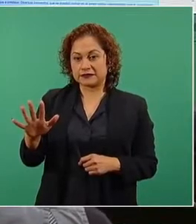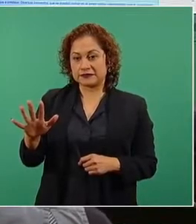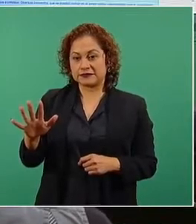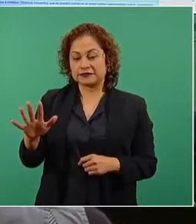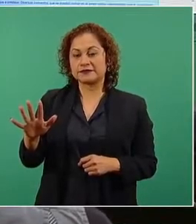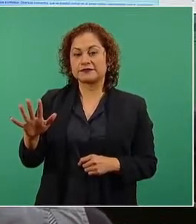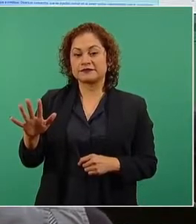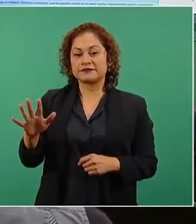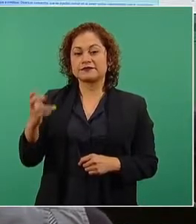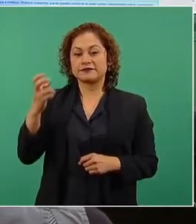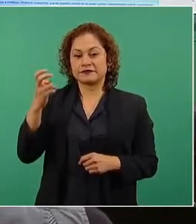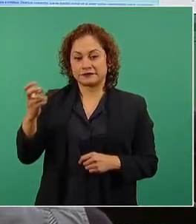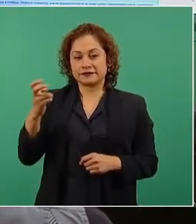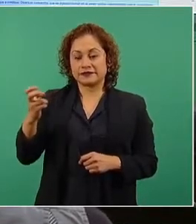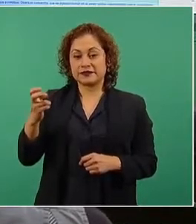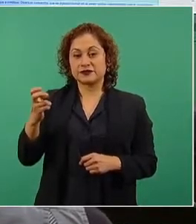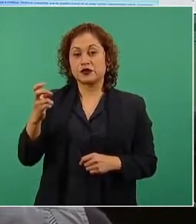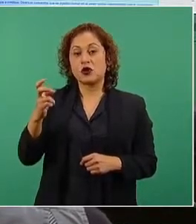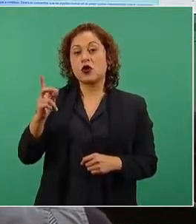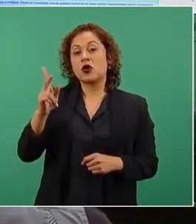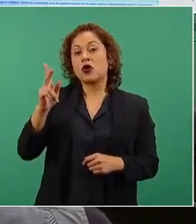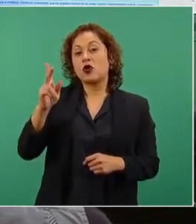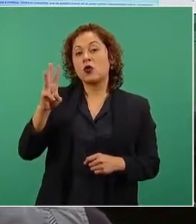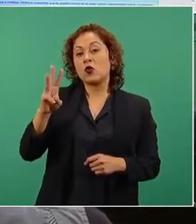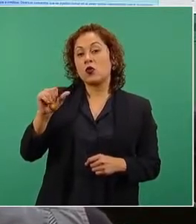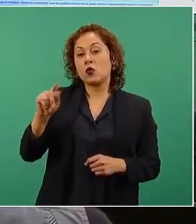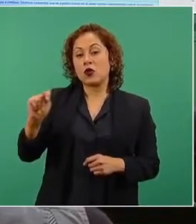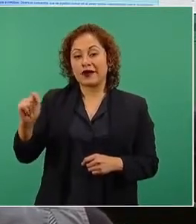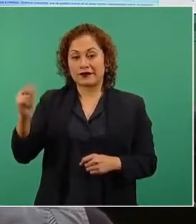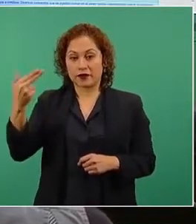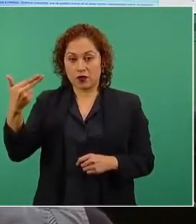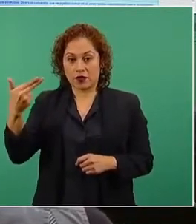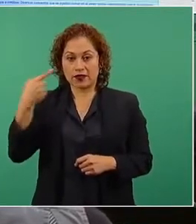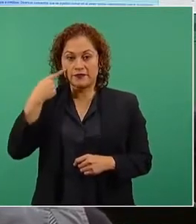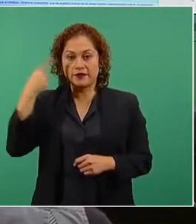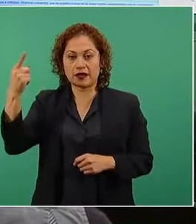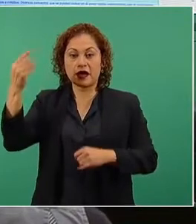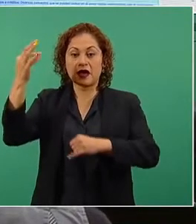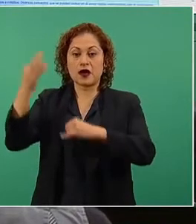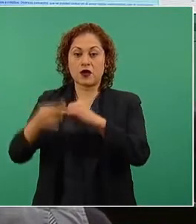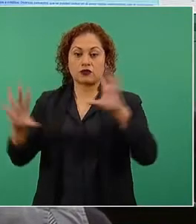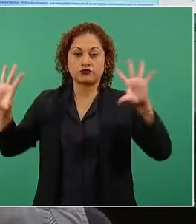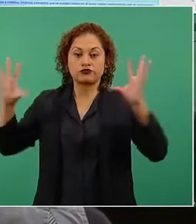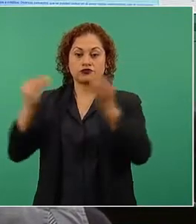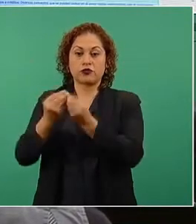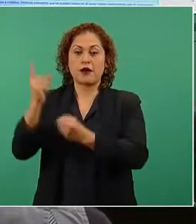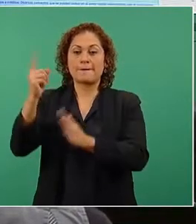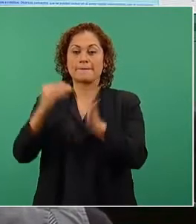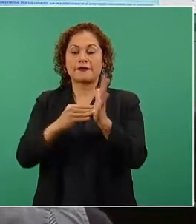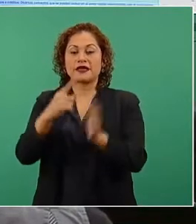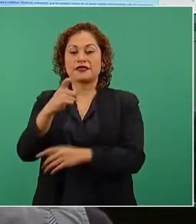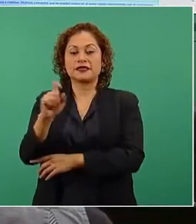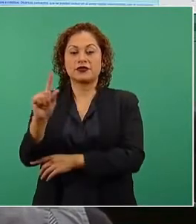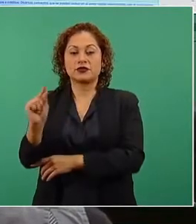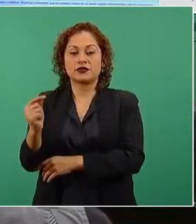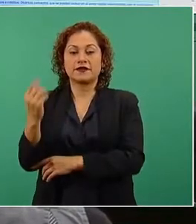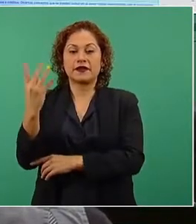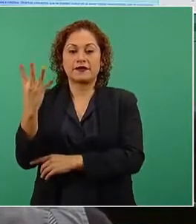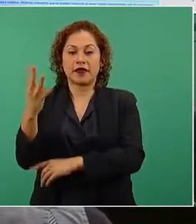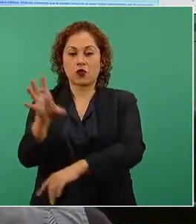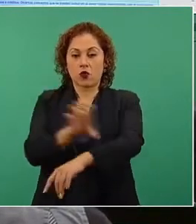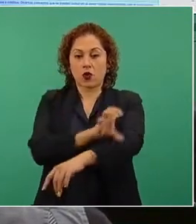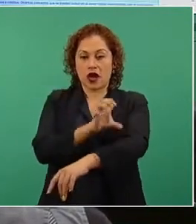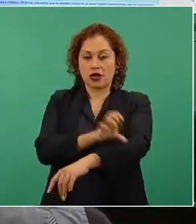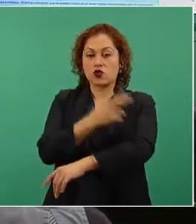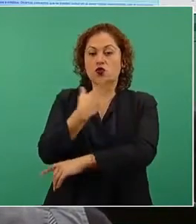510, implicaría que cuánto estamos pagando. Miren ustedes, total a pagar mil 174. La energía consumida son los